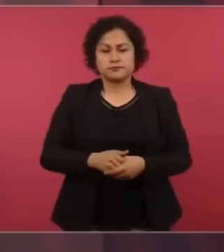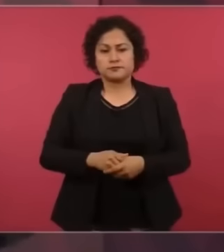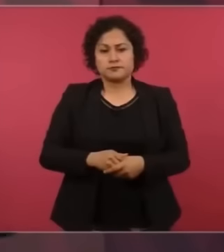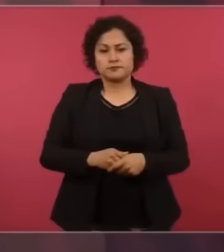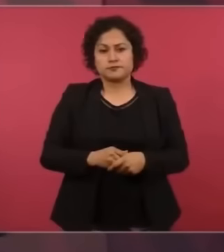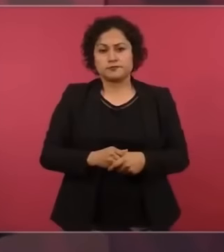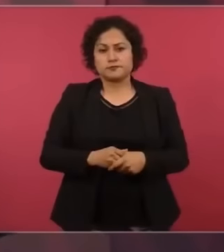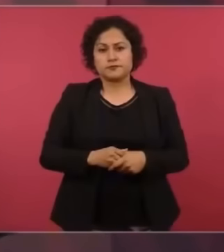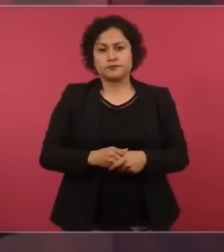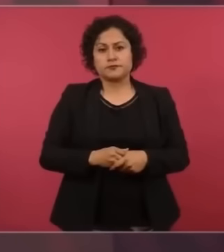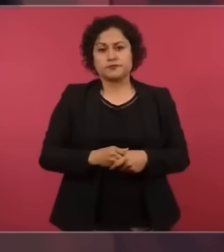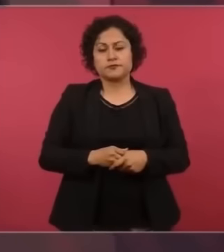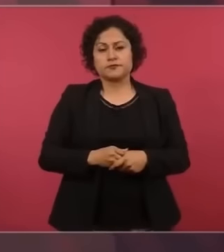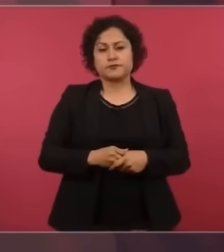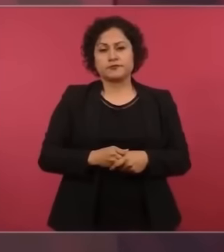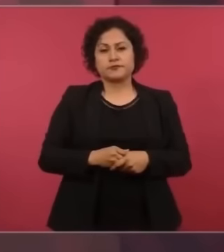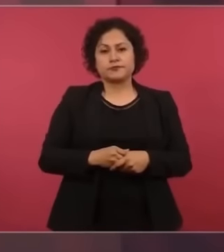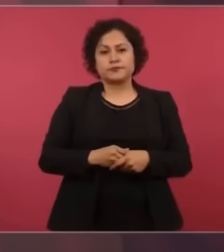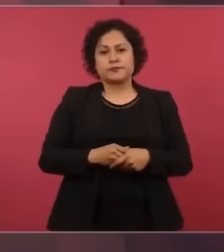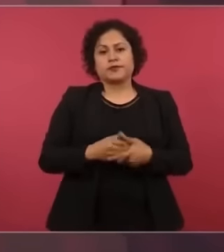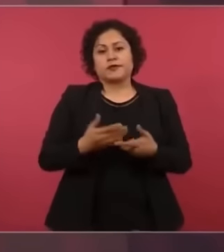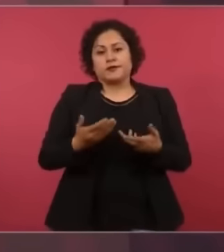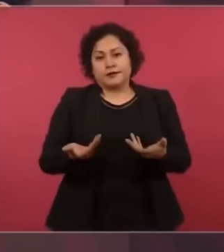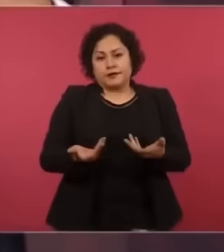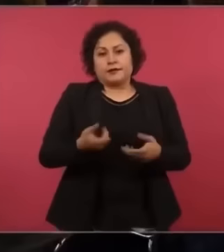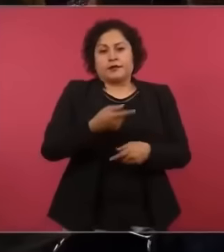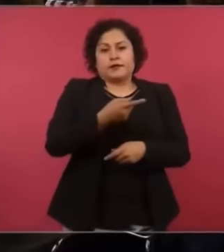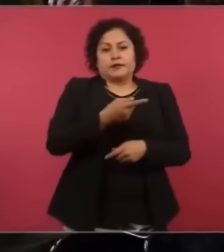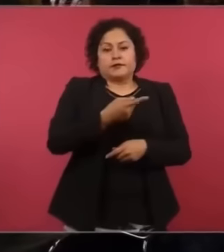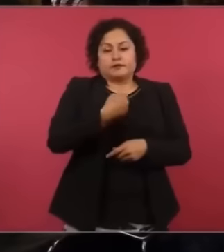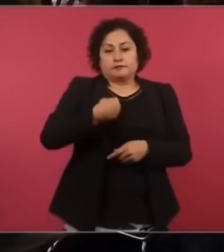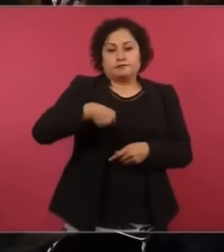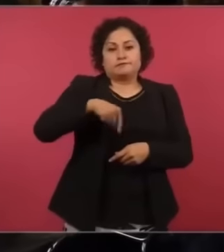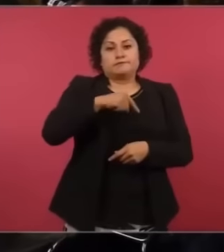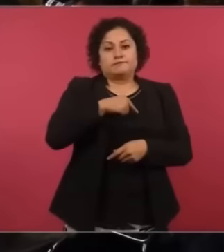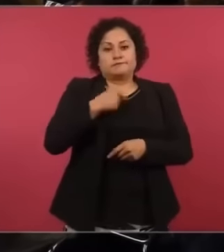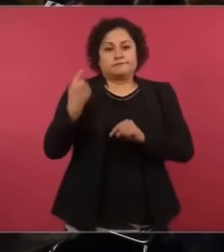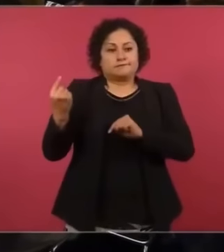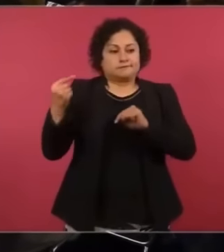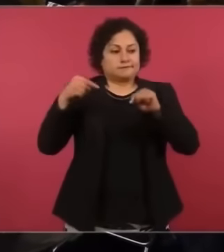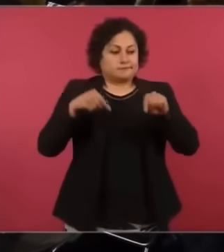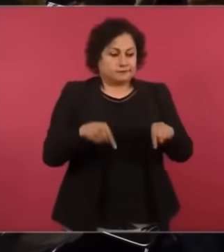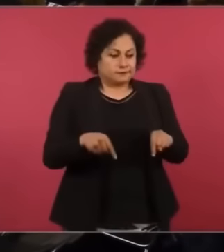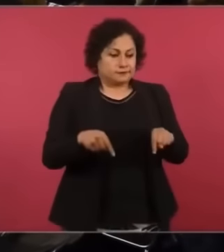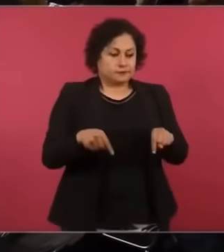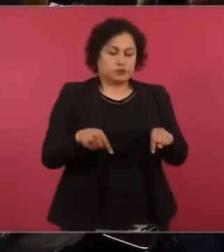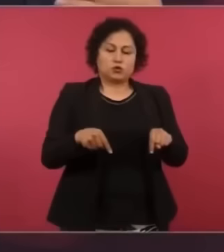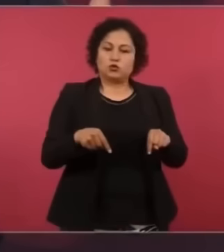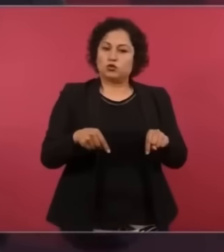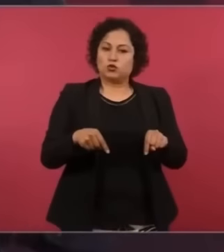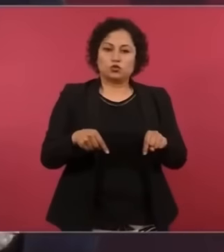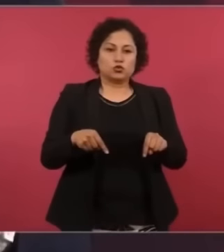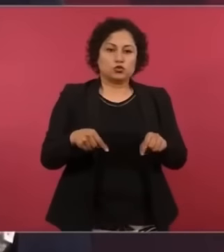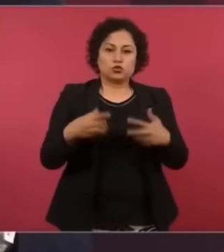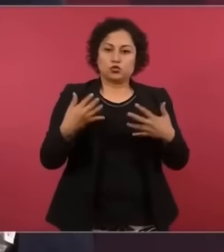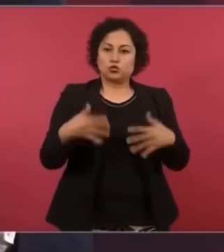¿Qué hicimos? Pues se logró reducir